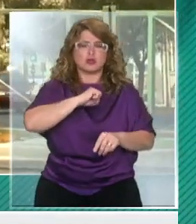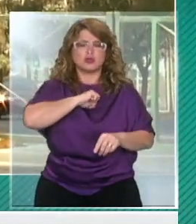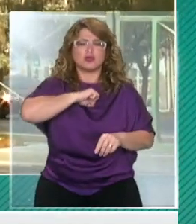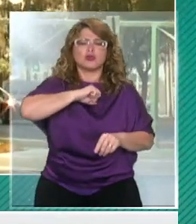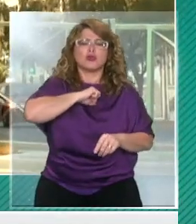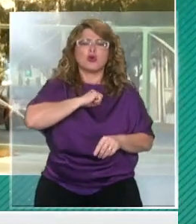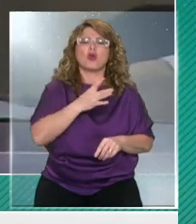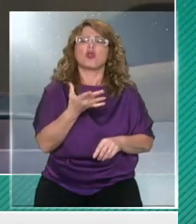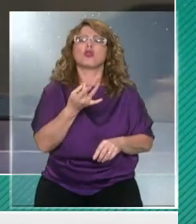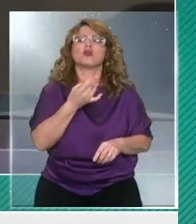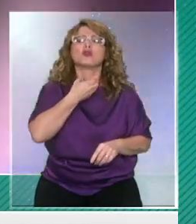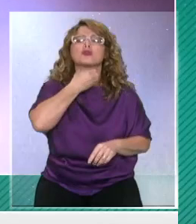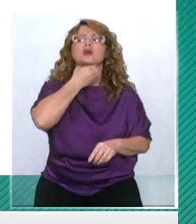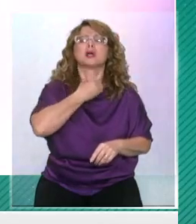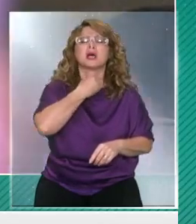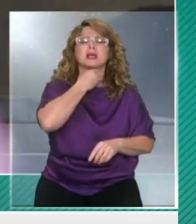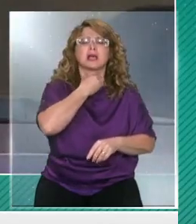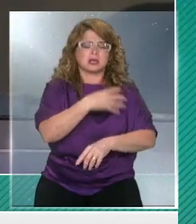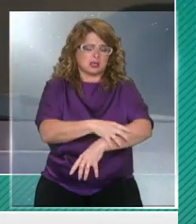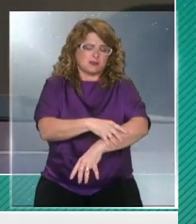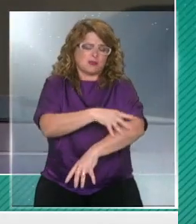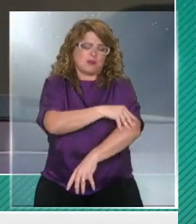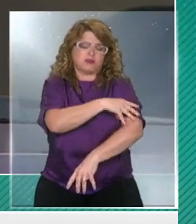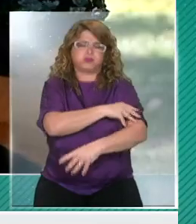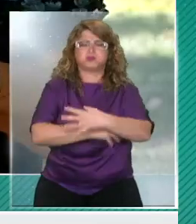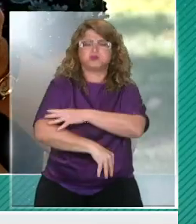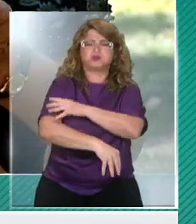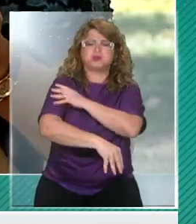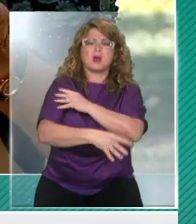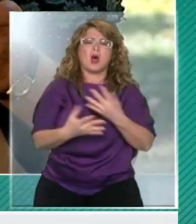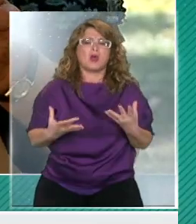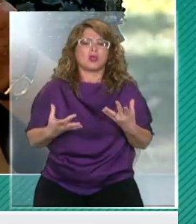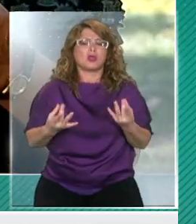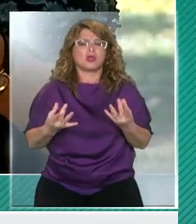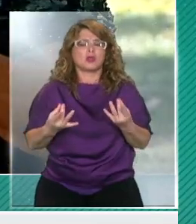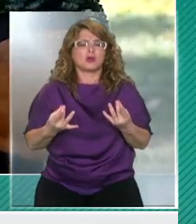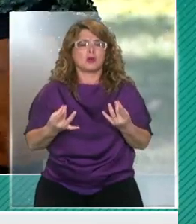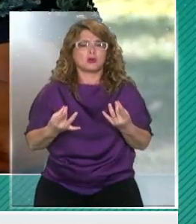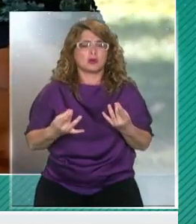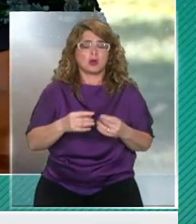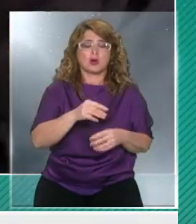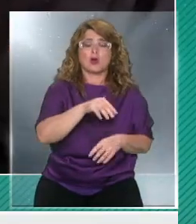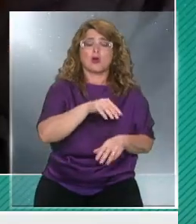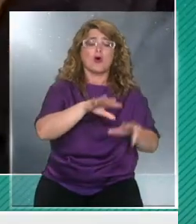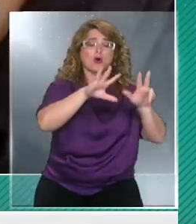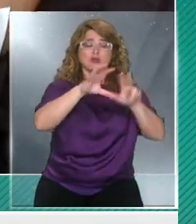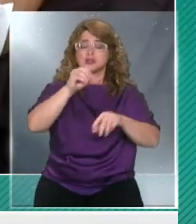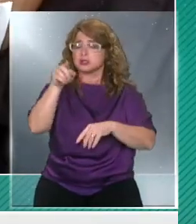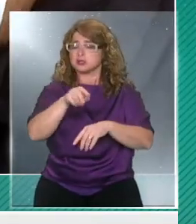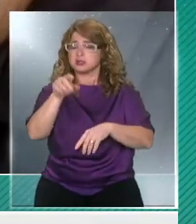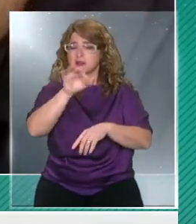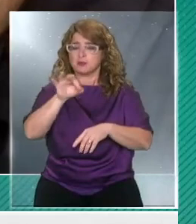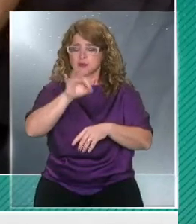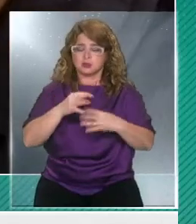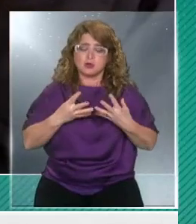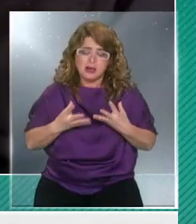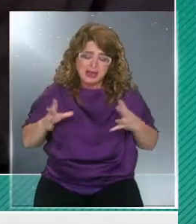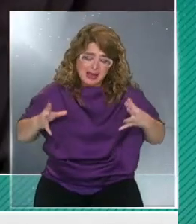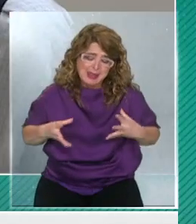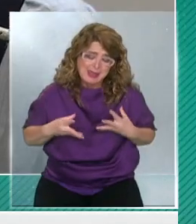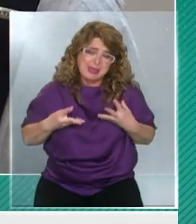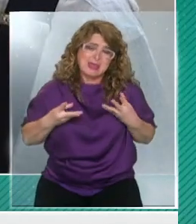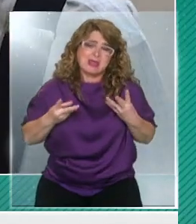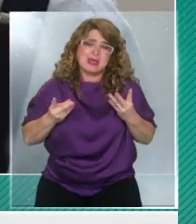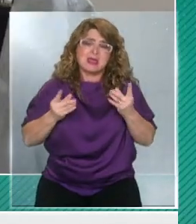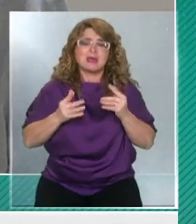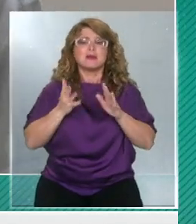garganta, dolor de cabeza y de músculo. Sin embargo, como sabemos que el 80% de los pacientes evolucionan leve, la